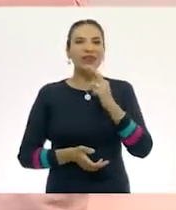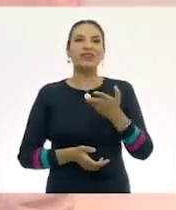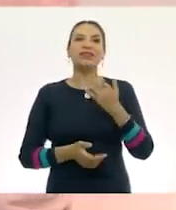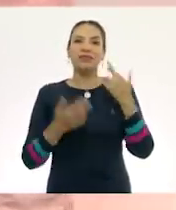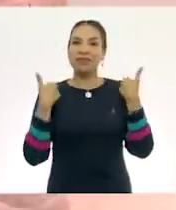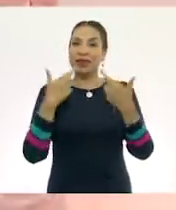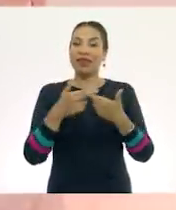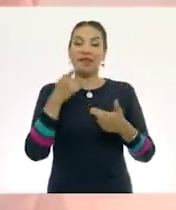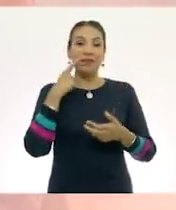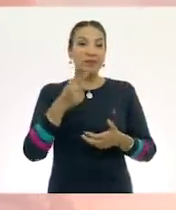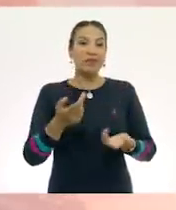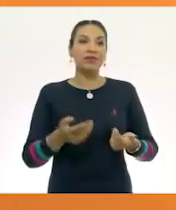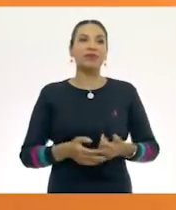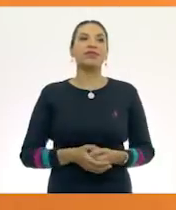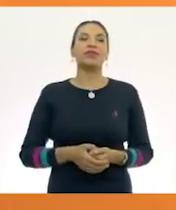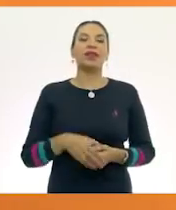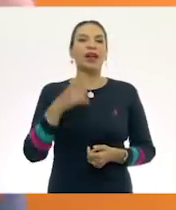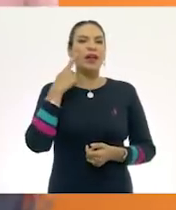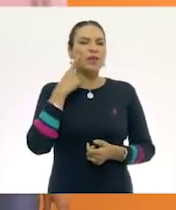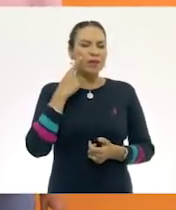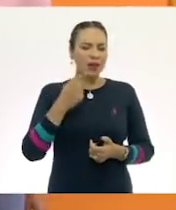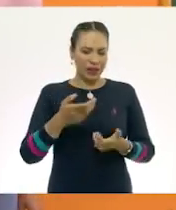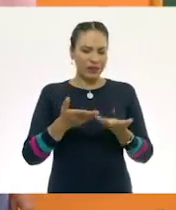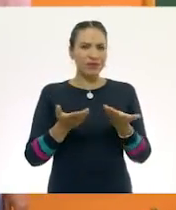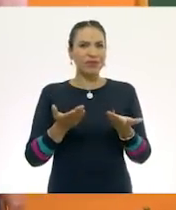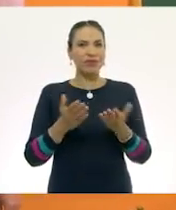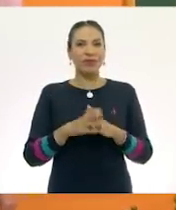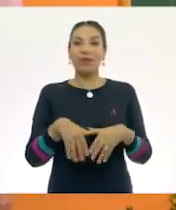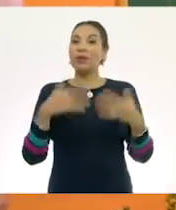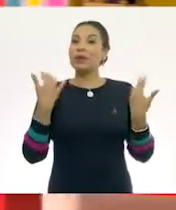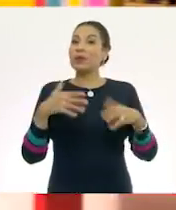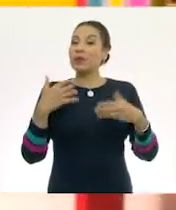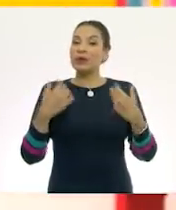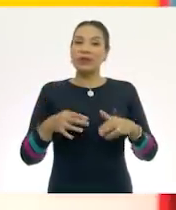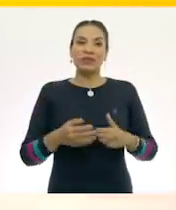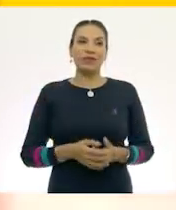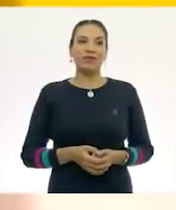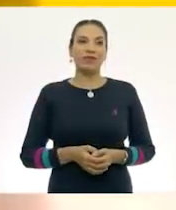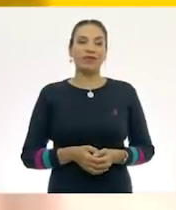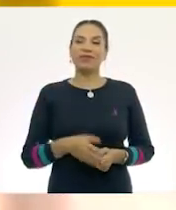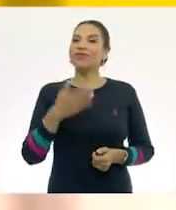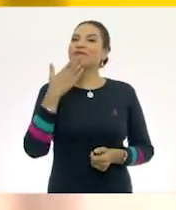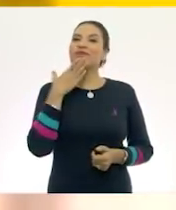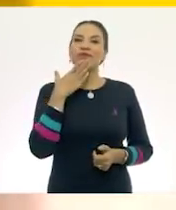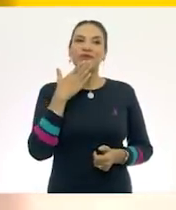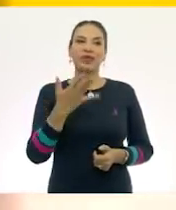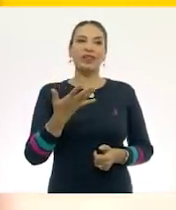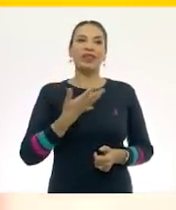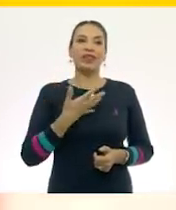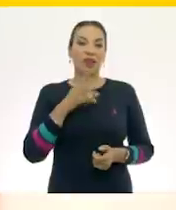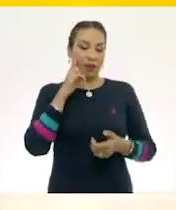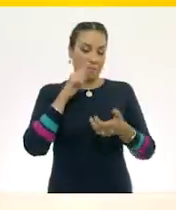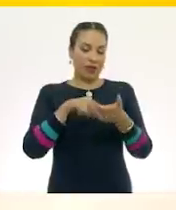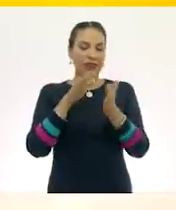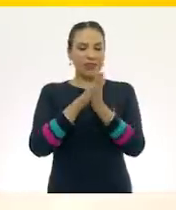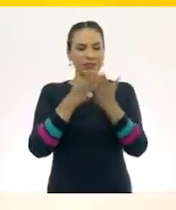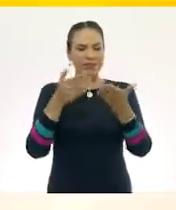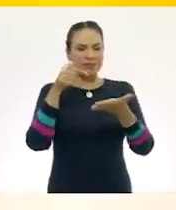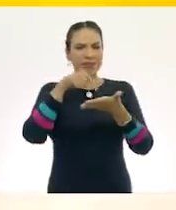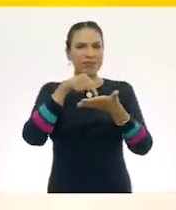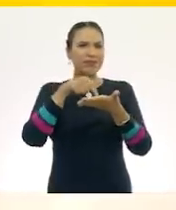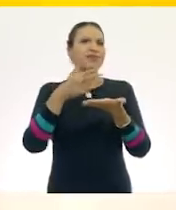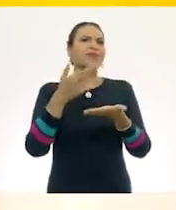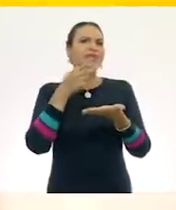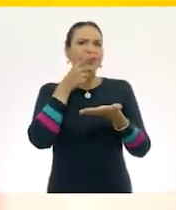Vamos a leer la